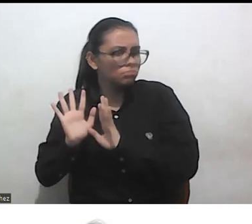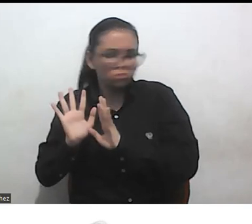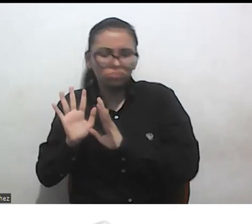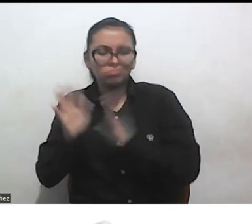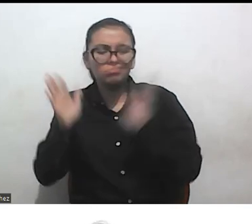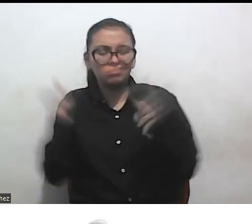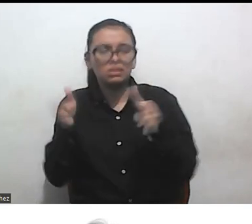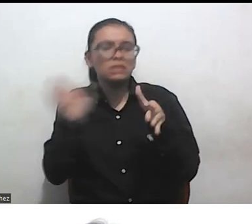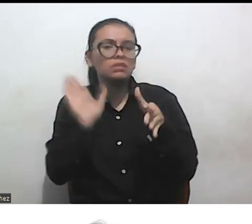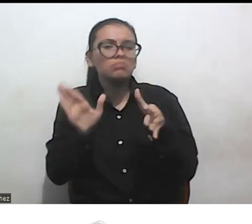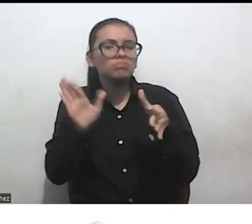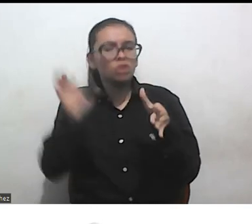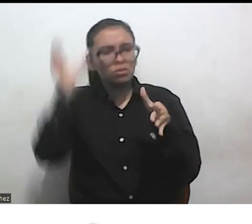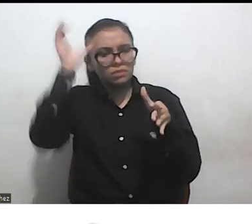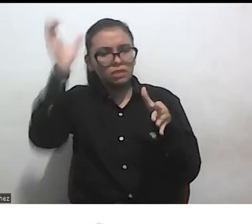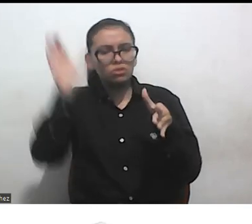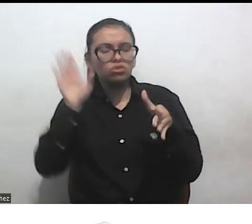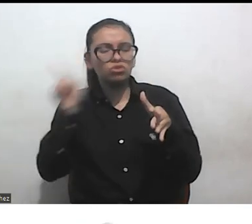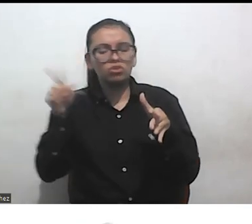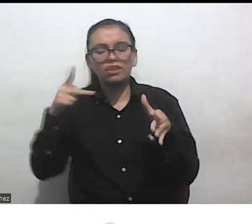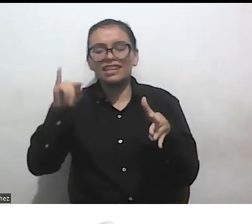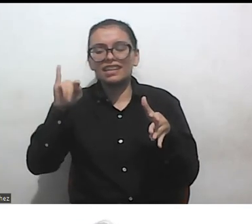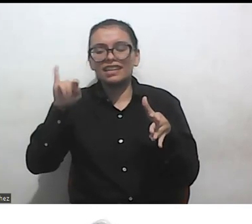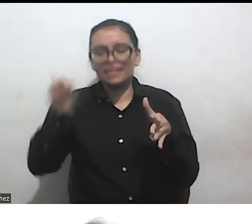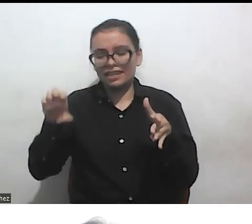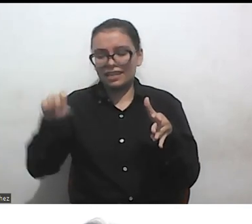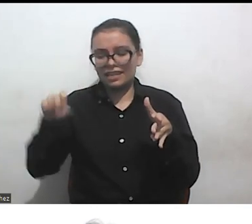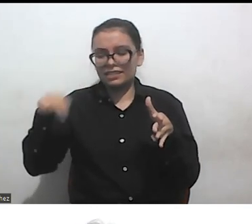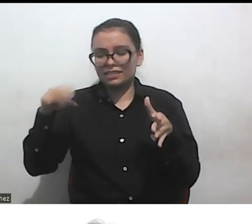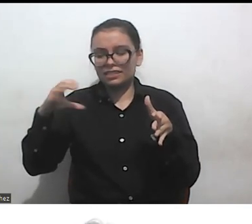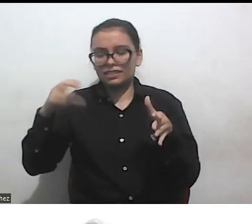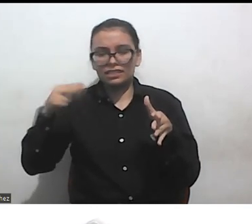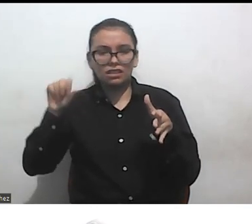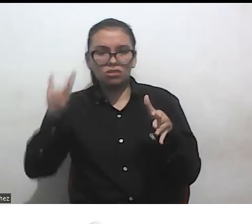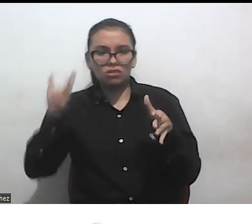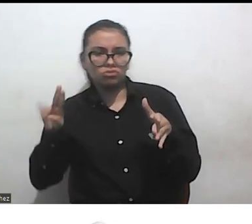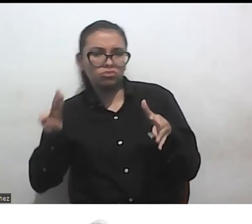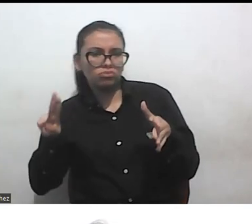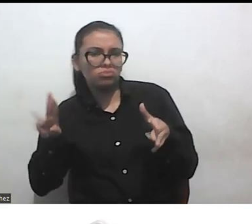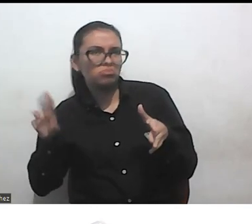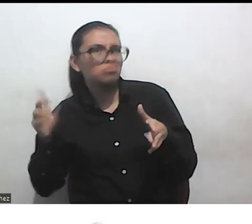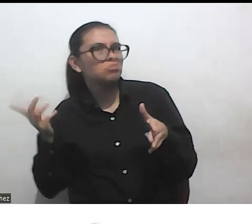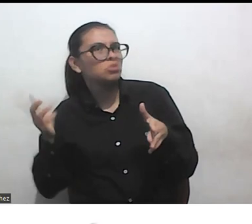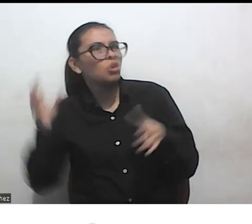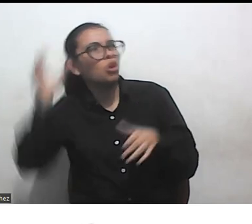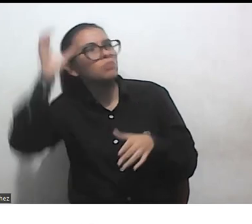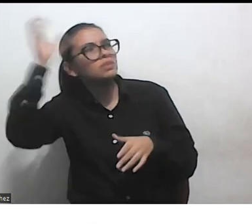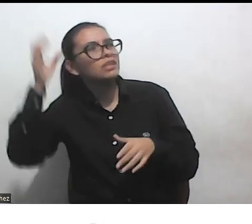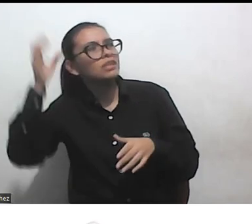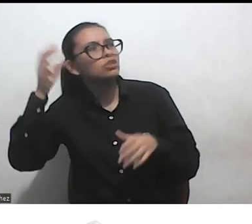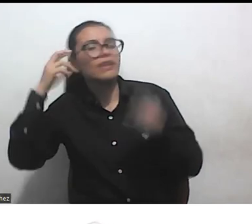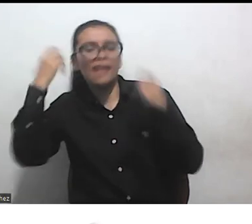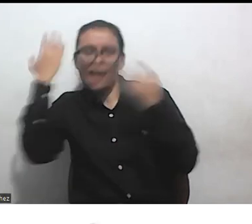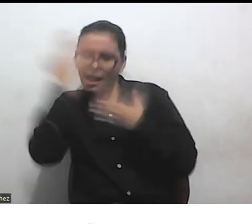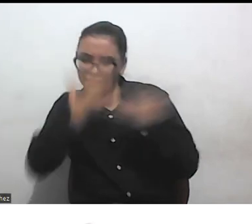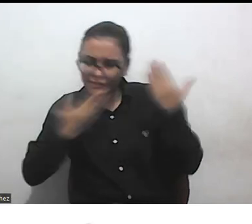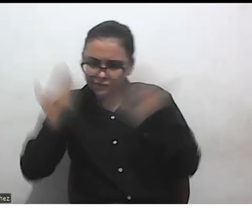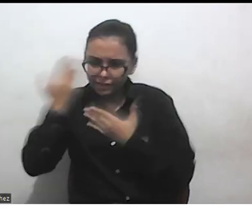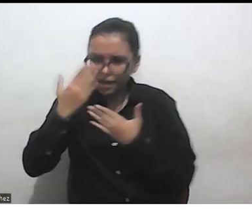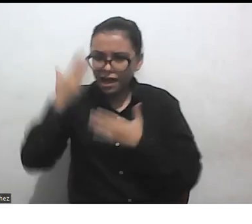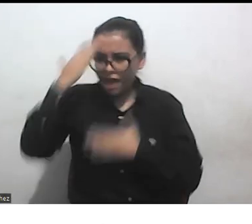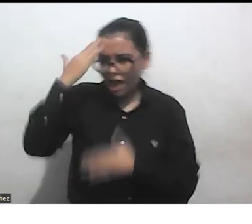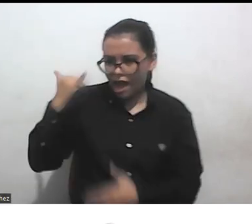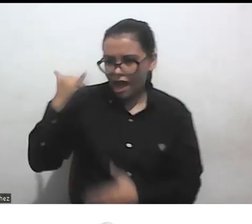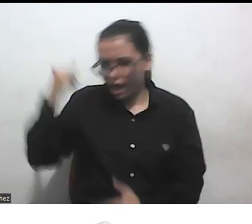pensando que Crenshaw estaba desarrollando interseccionalidad, no como un concepto analítico, académico,